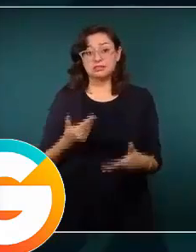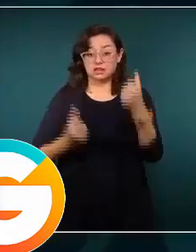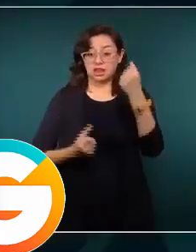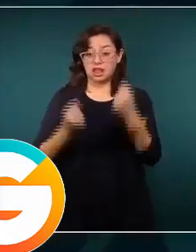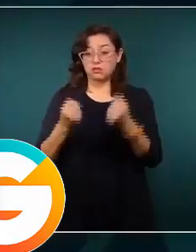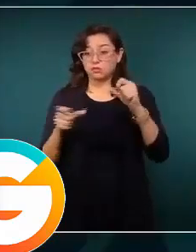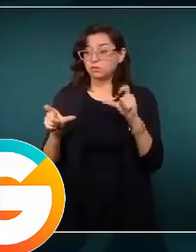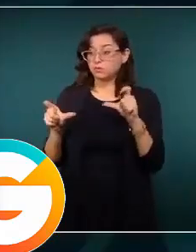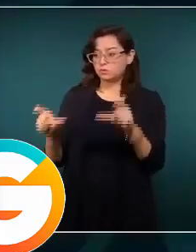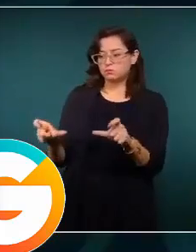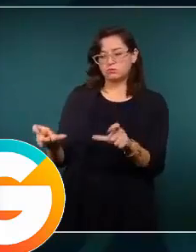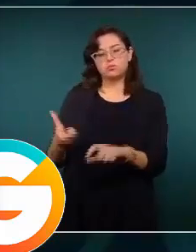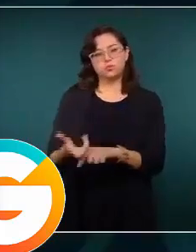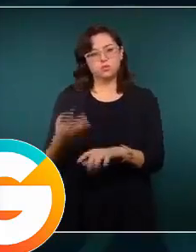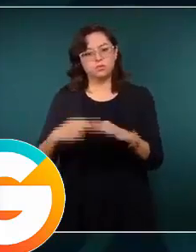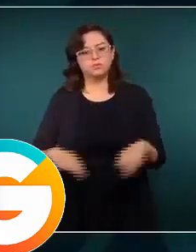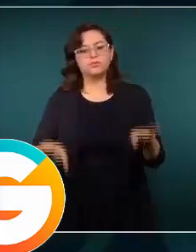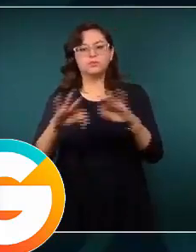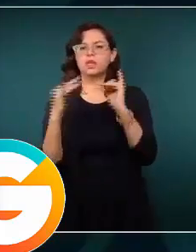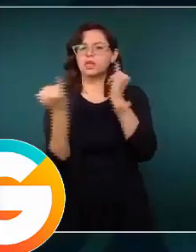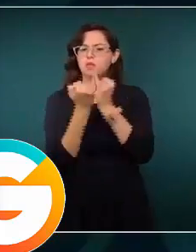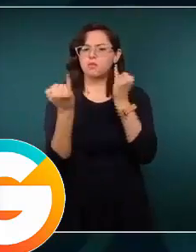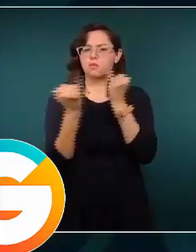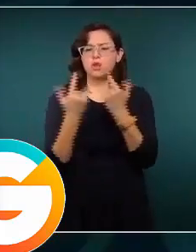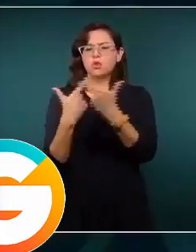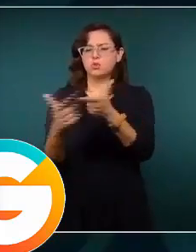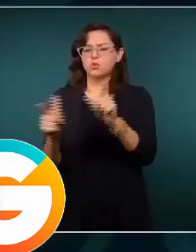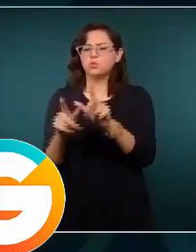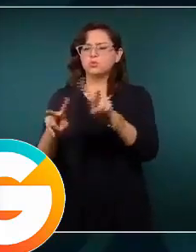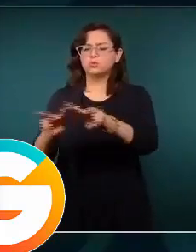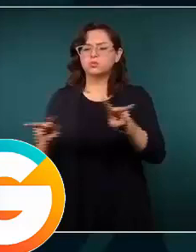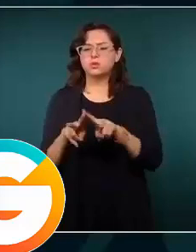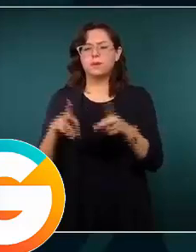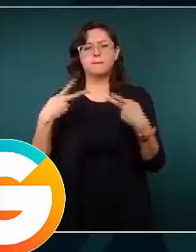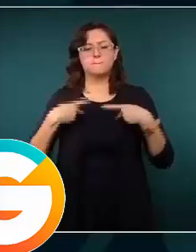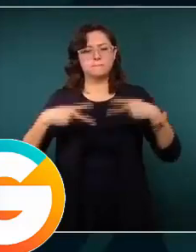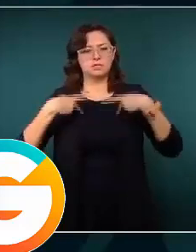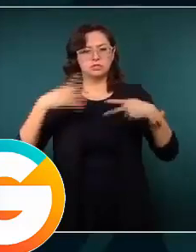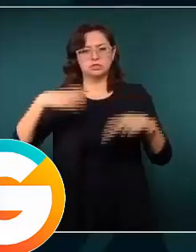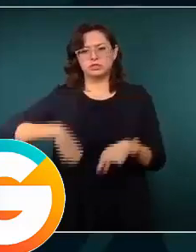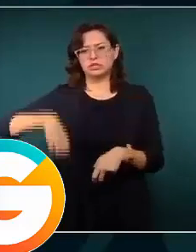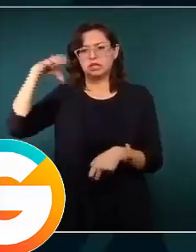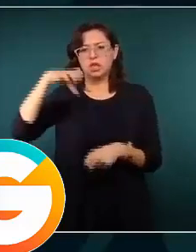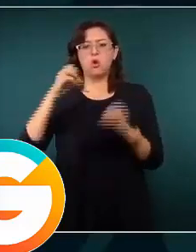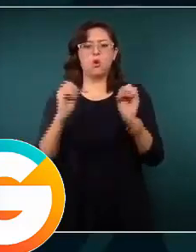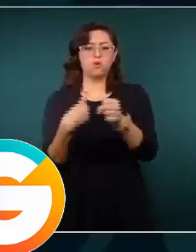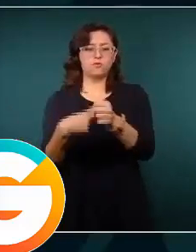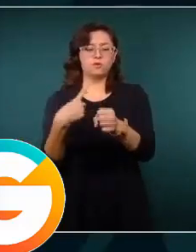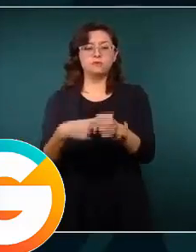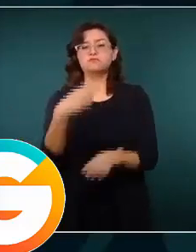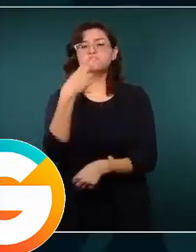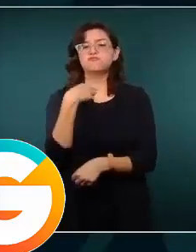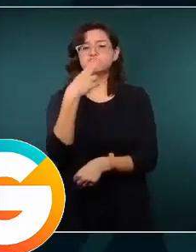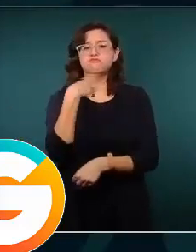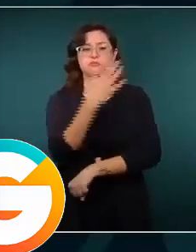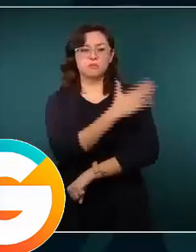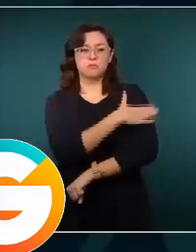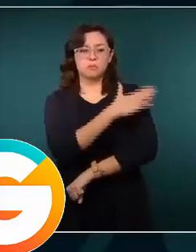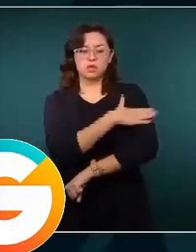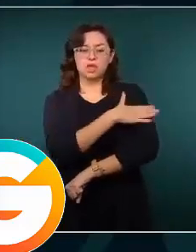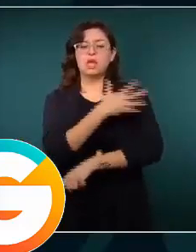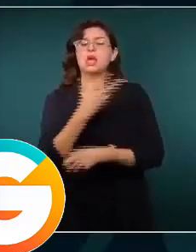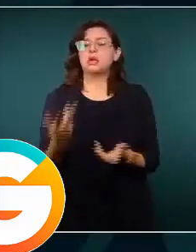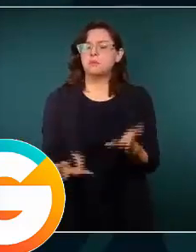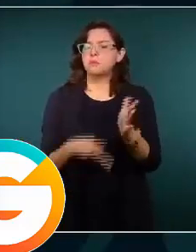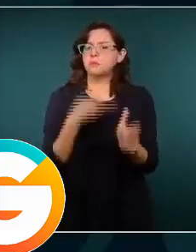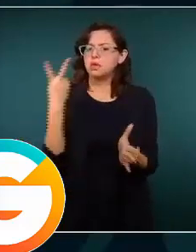esfuerzo de apoyar mucho a los grupos vulnerables, en especial, por ejemplo, adultos mayores y personas que tienen diabetes o hipertensión. Se ha estado repartiendo